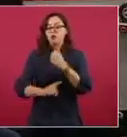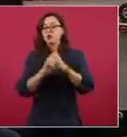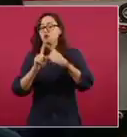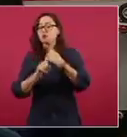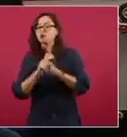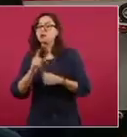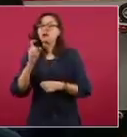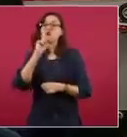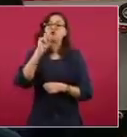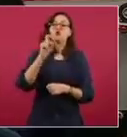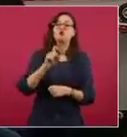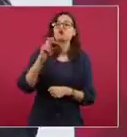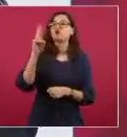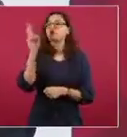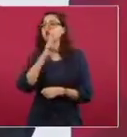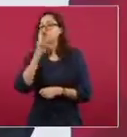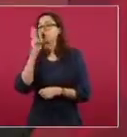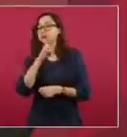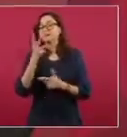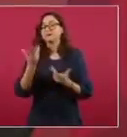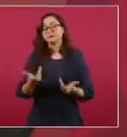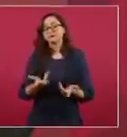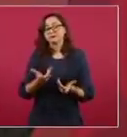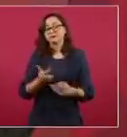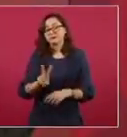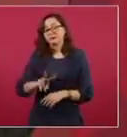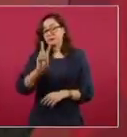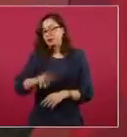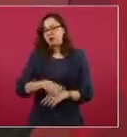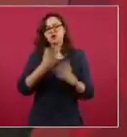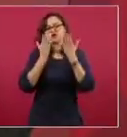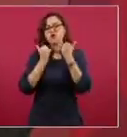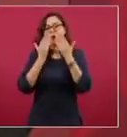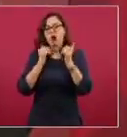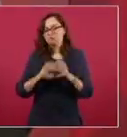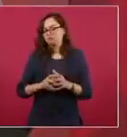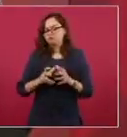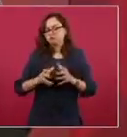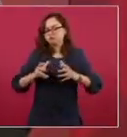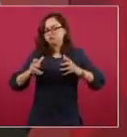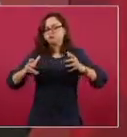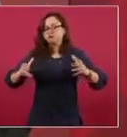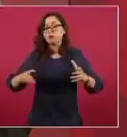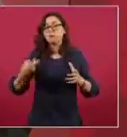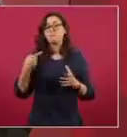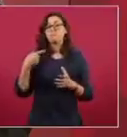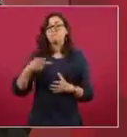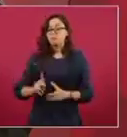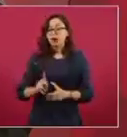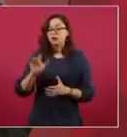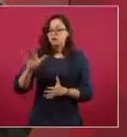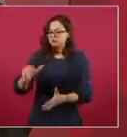una mejor distribución del ingreso, de la riqueza.